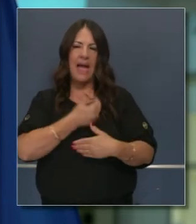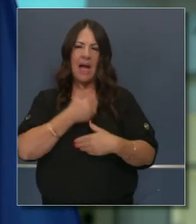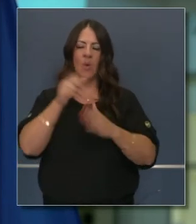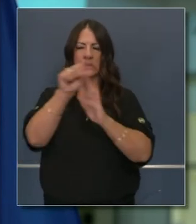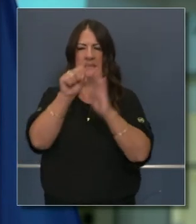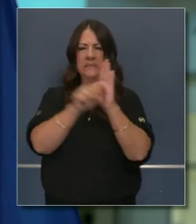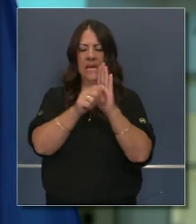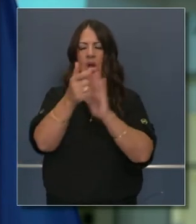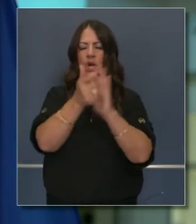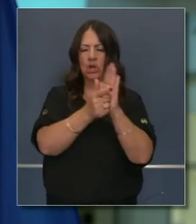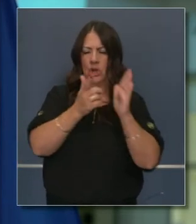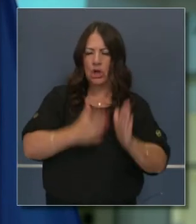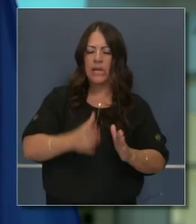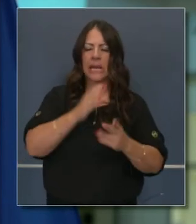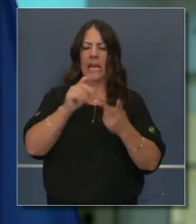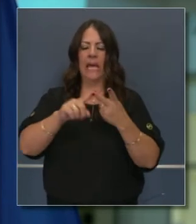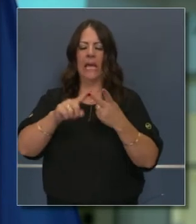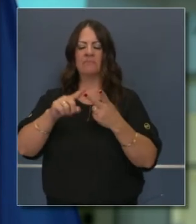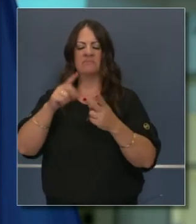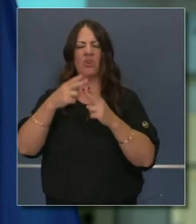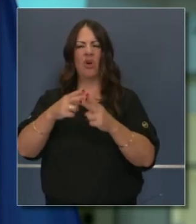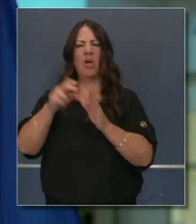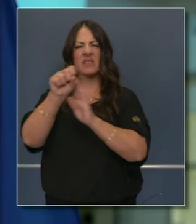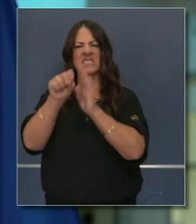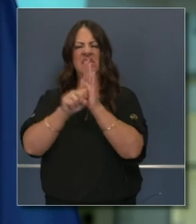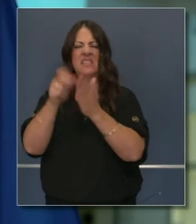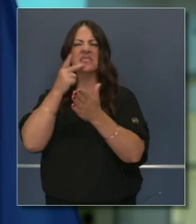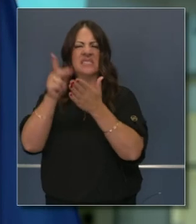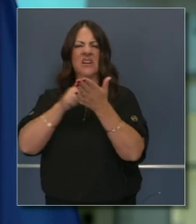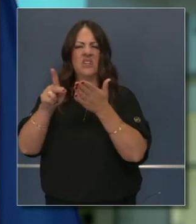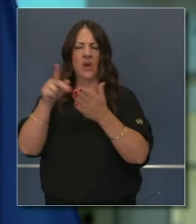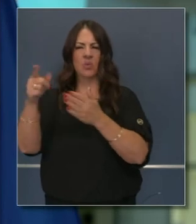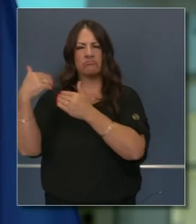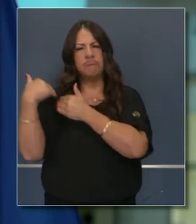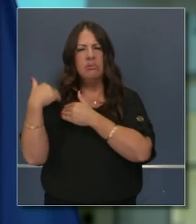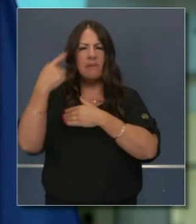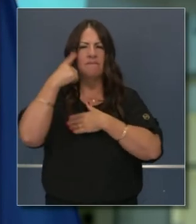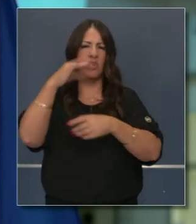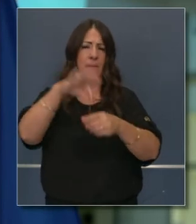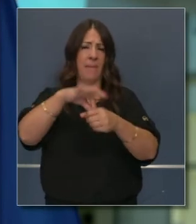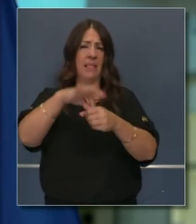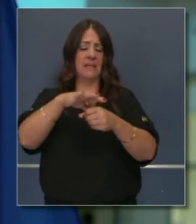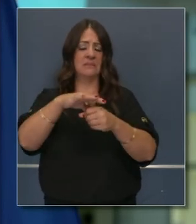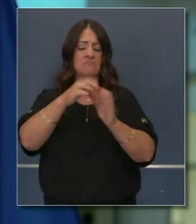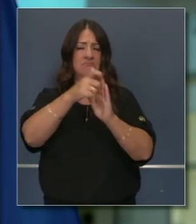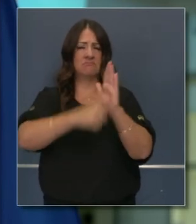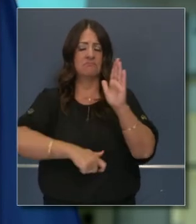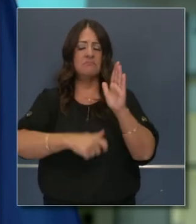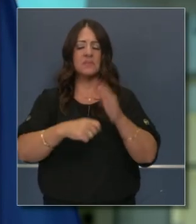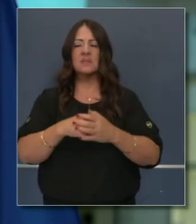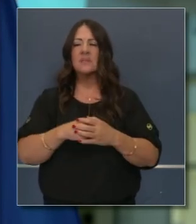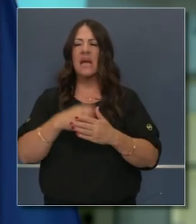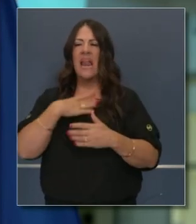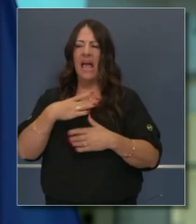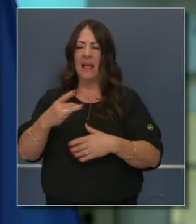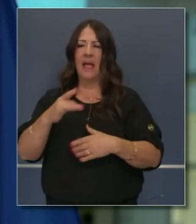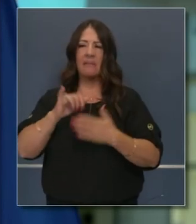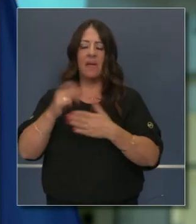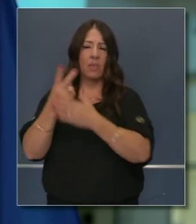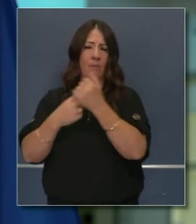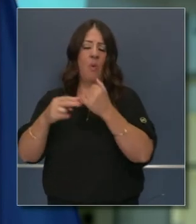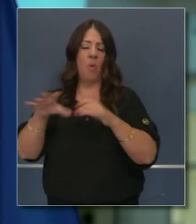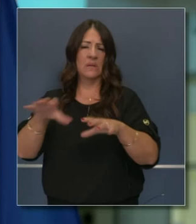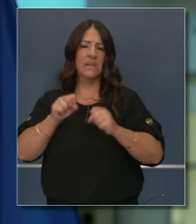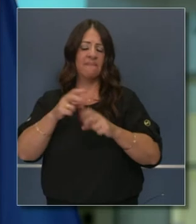y yo aplaudo al secretario de Estado y al procurador general en cuanto a la seriedad